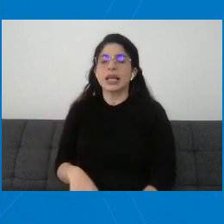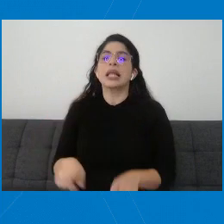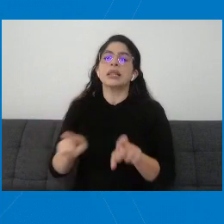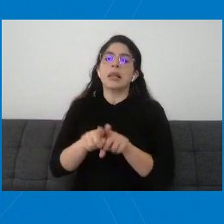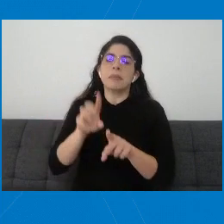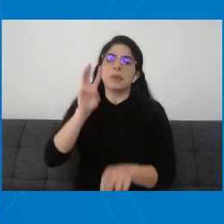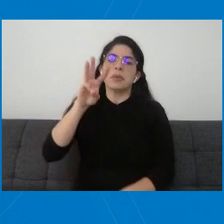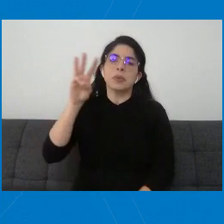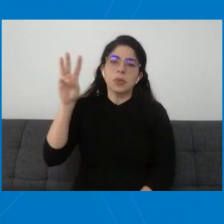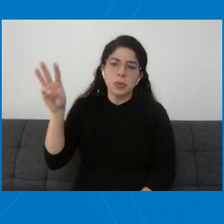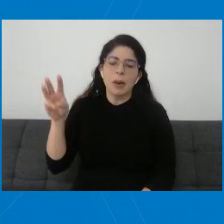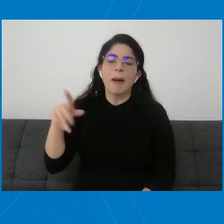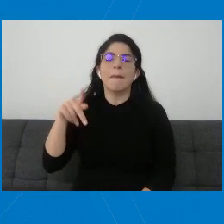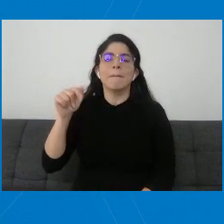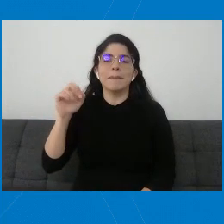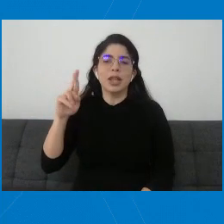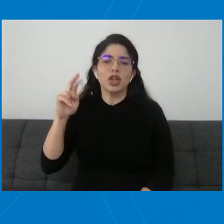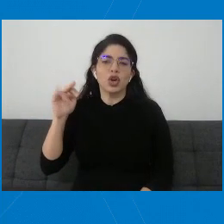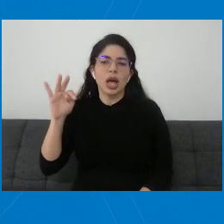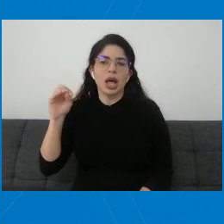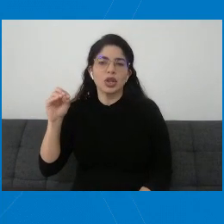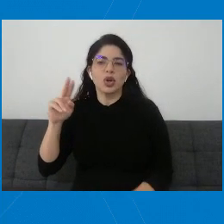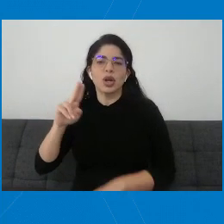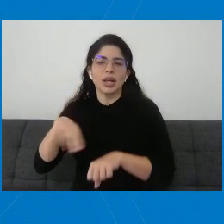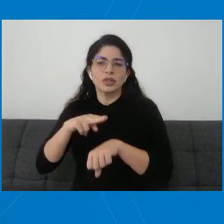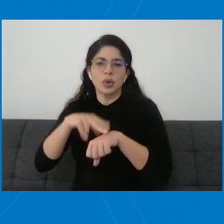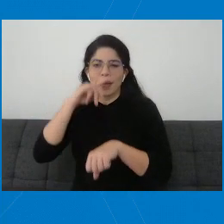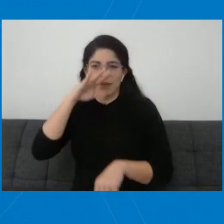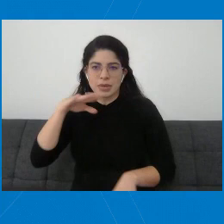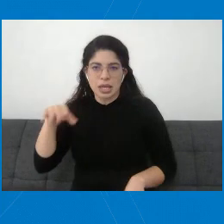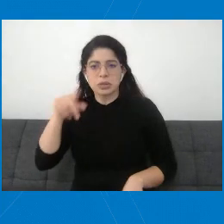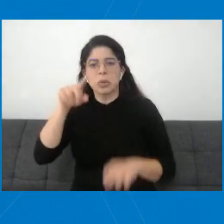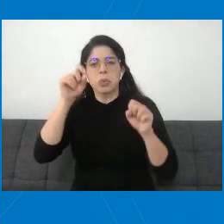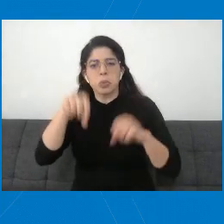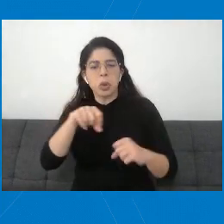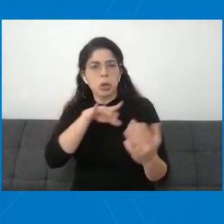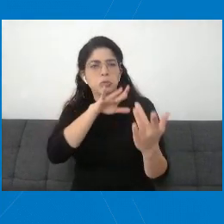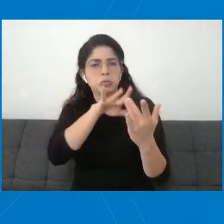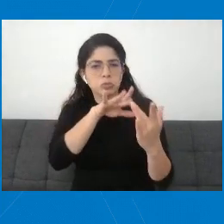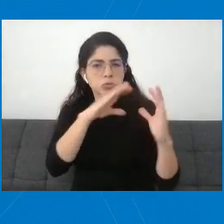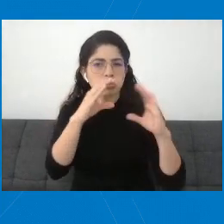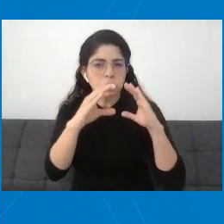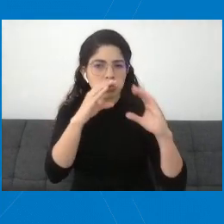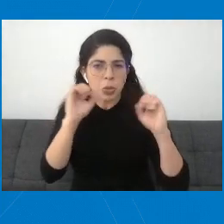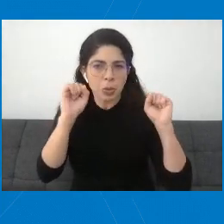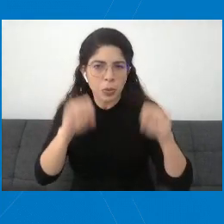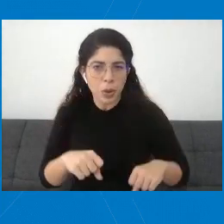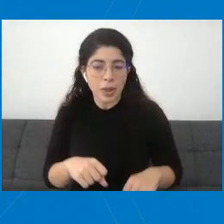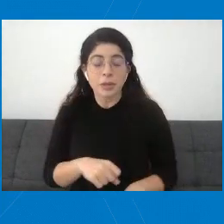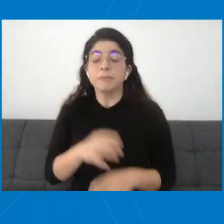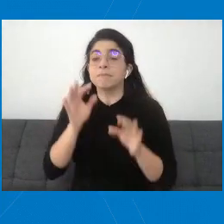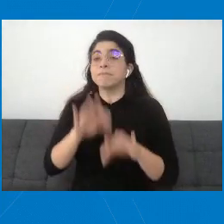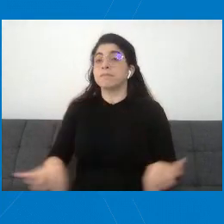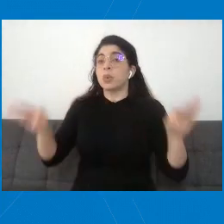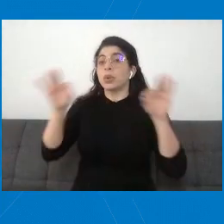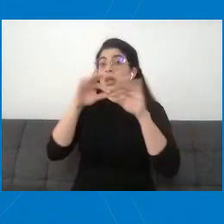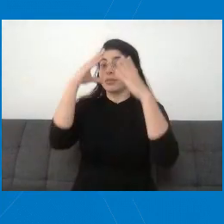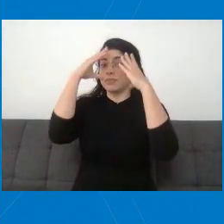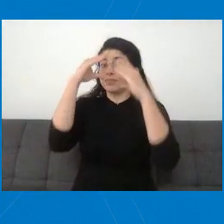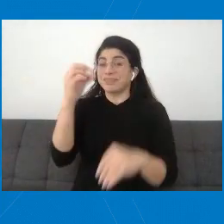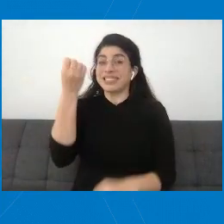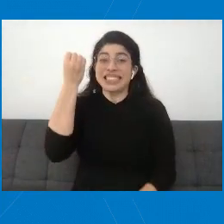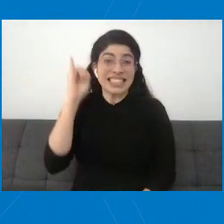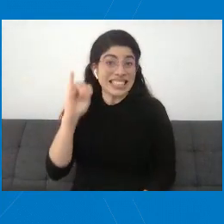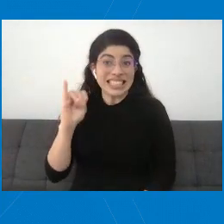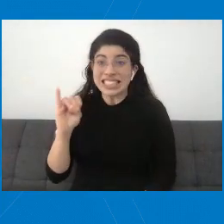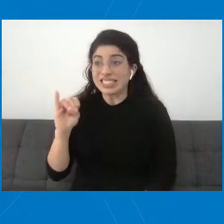Infancia. Es importante indicar que la no vacunación, al ser